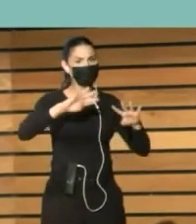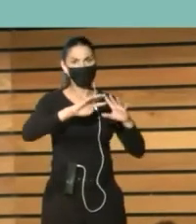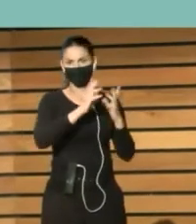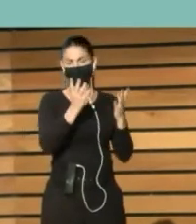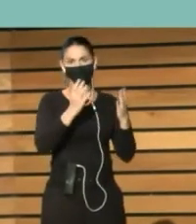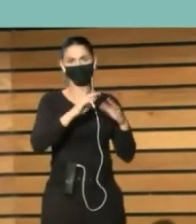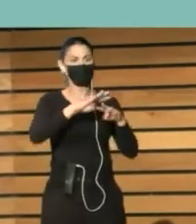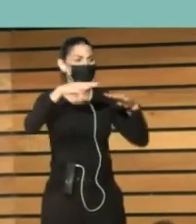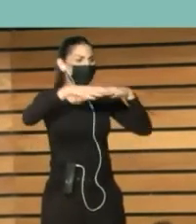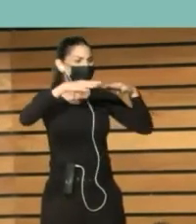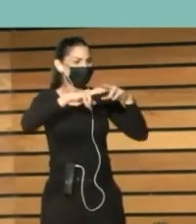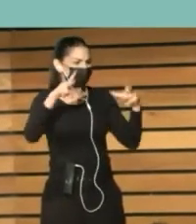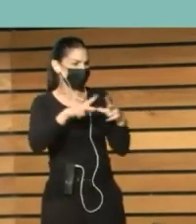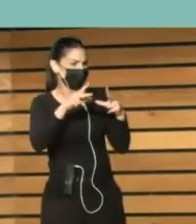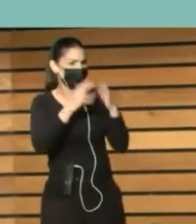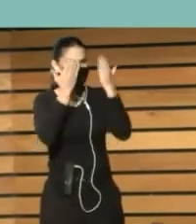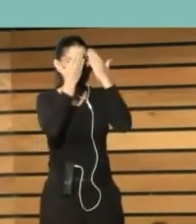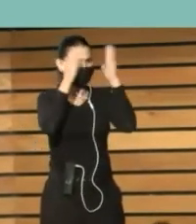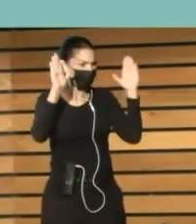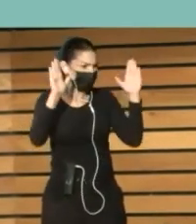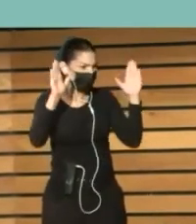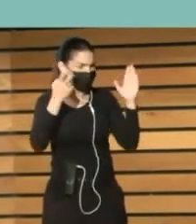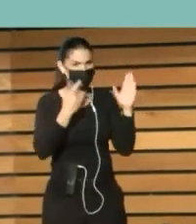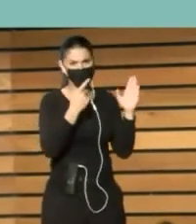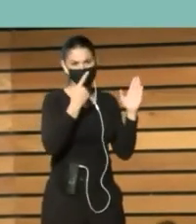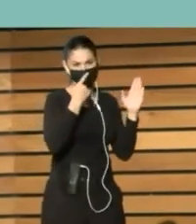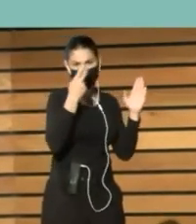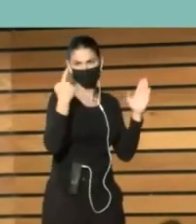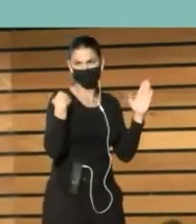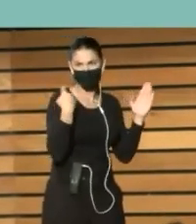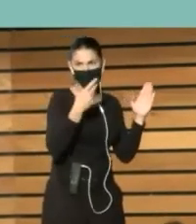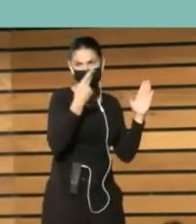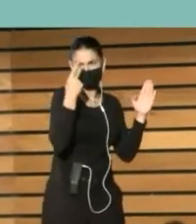sociales Ya se había establecido Facebook Hacía uno o dos años